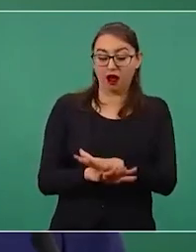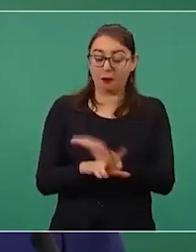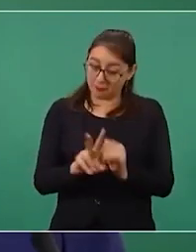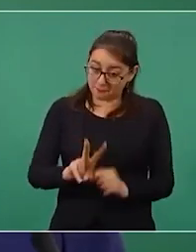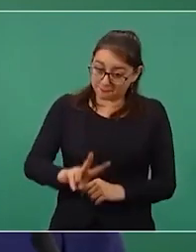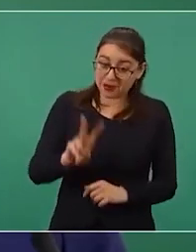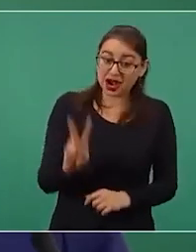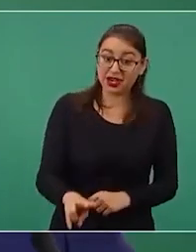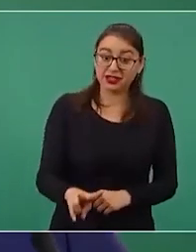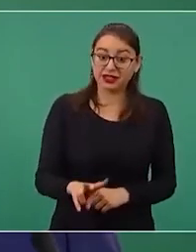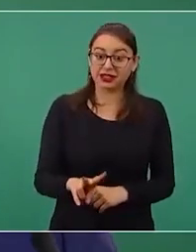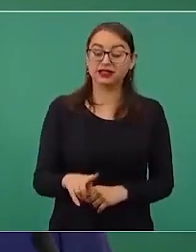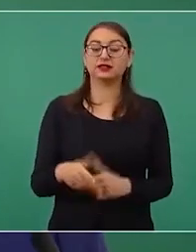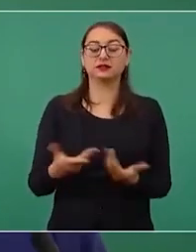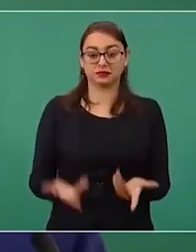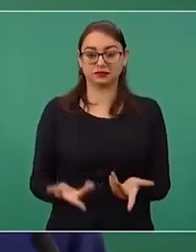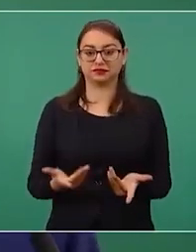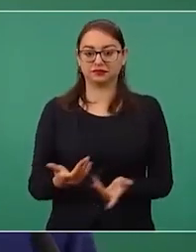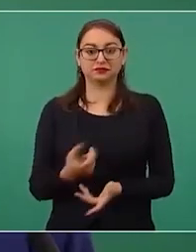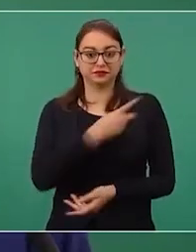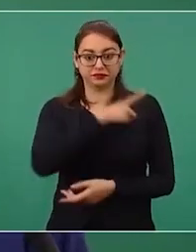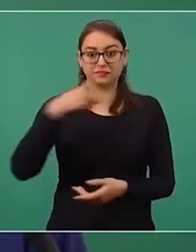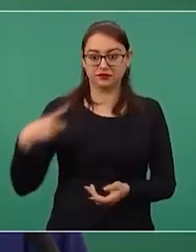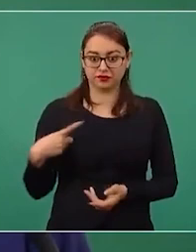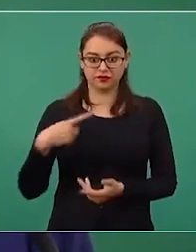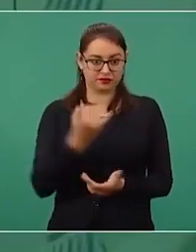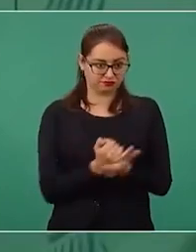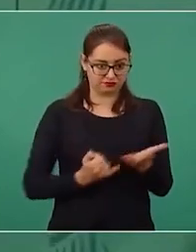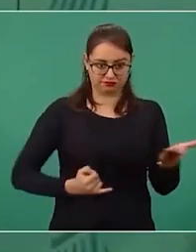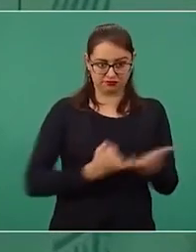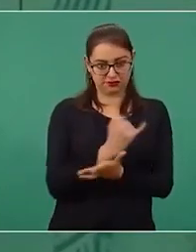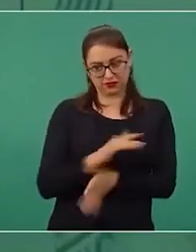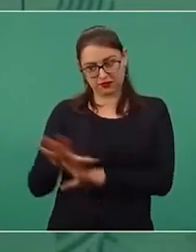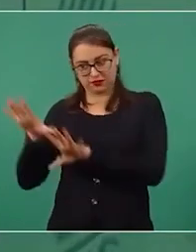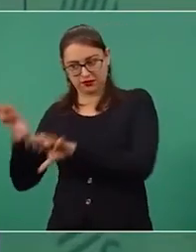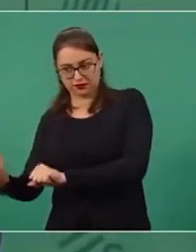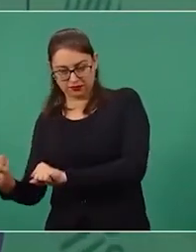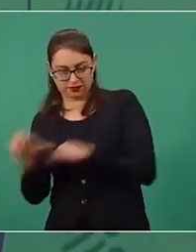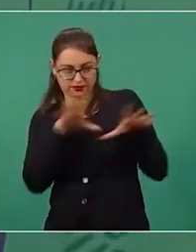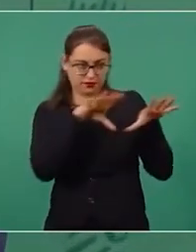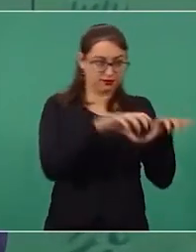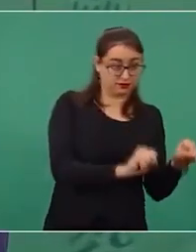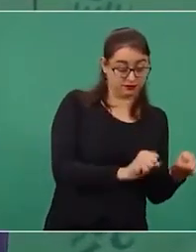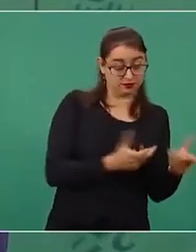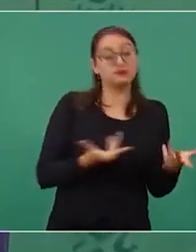y que son momentos de definición, ellos optaron